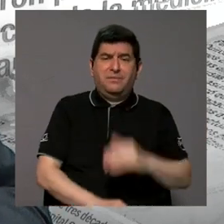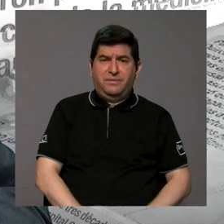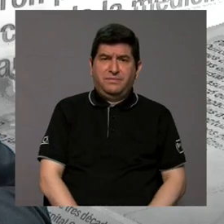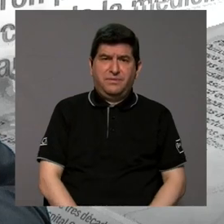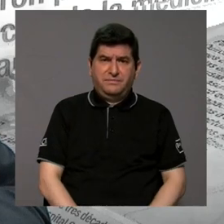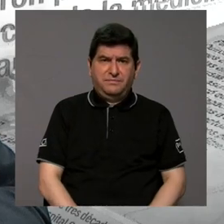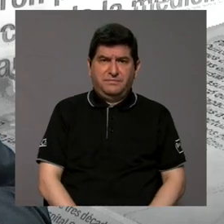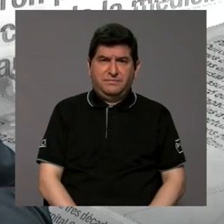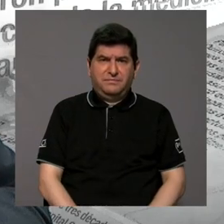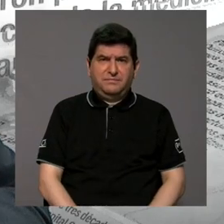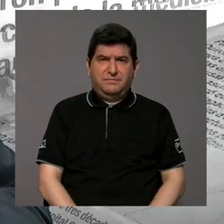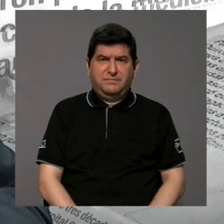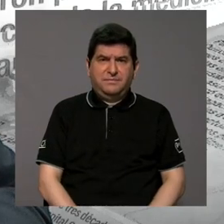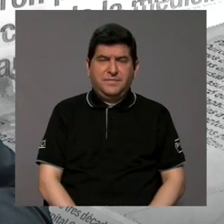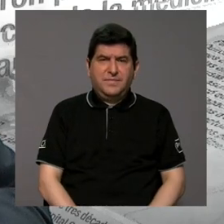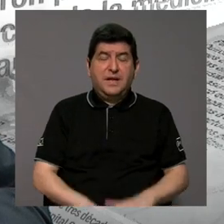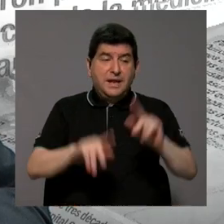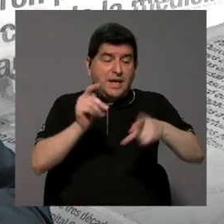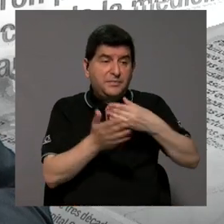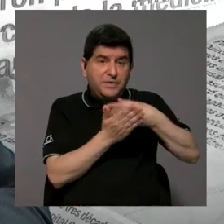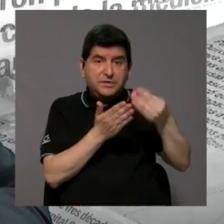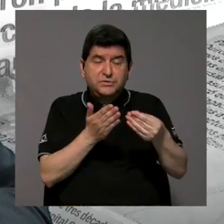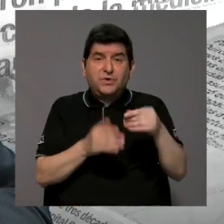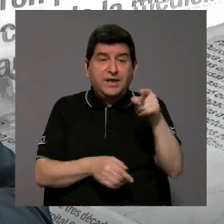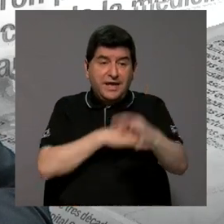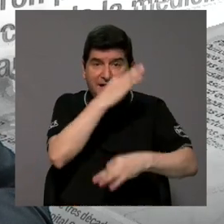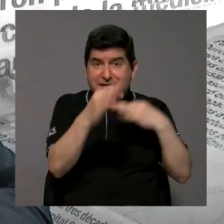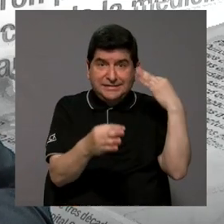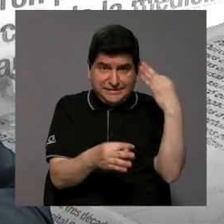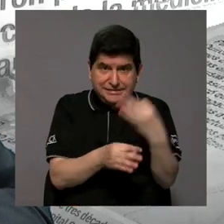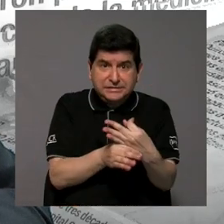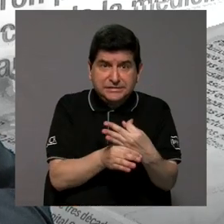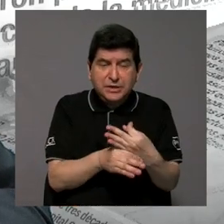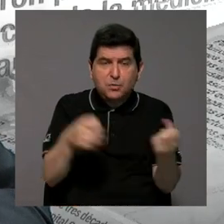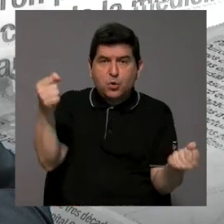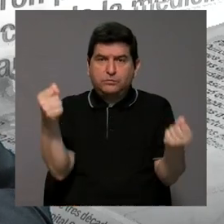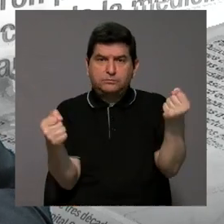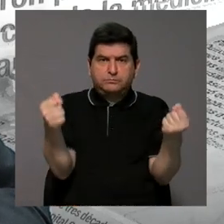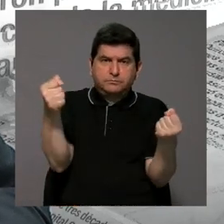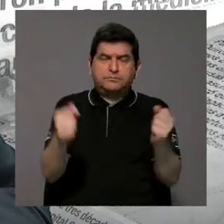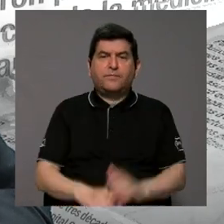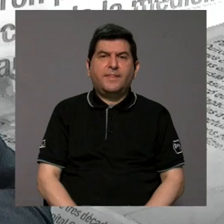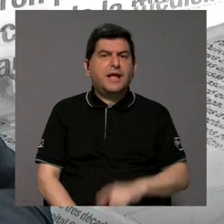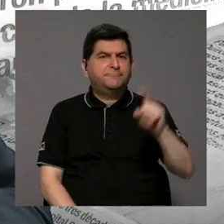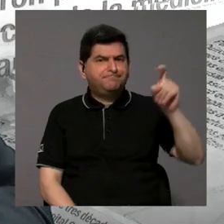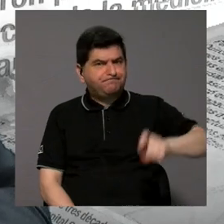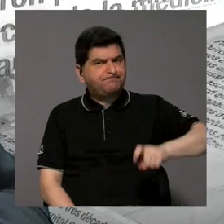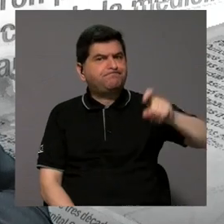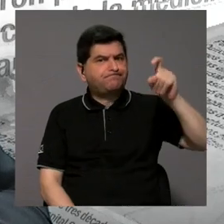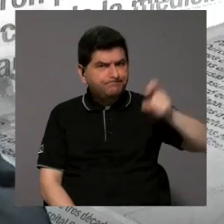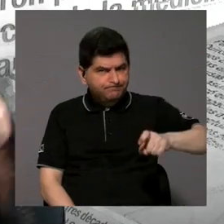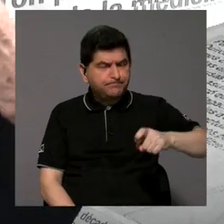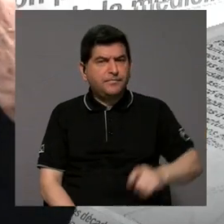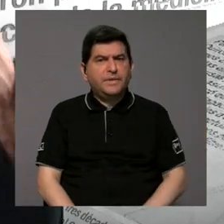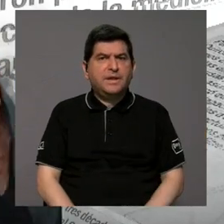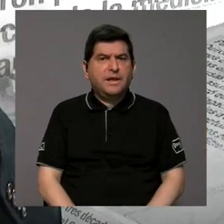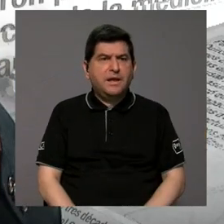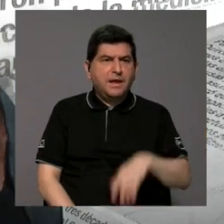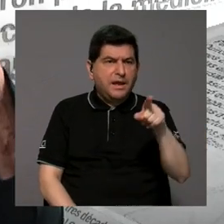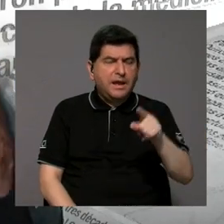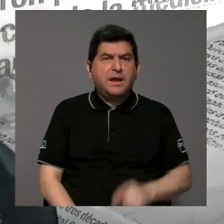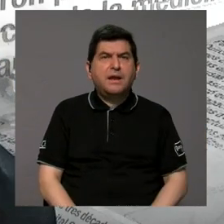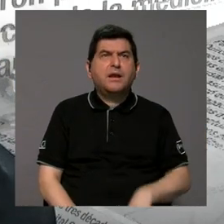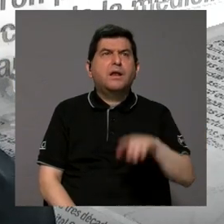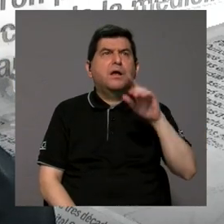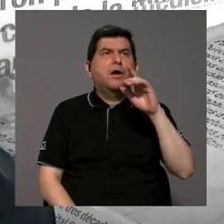también el consumidor de ese tipo de vehículos va a tener que entrar en